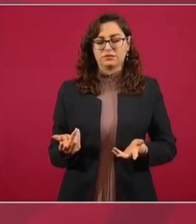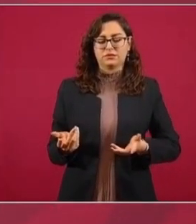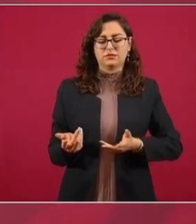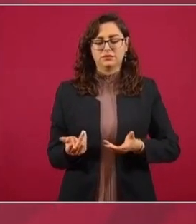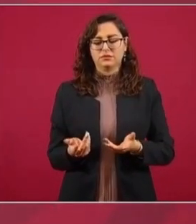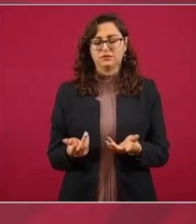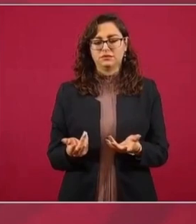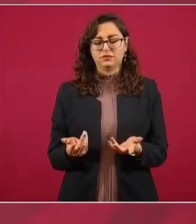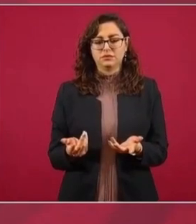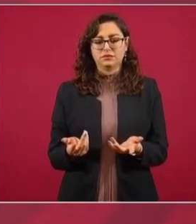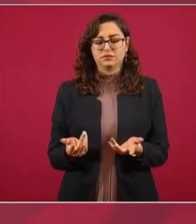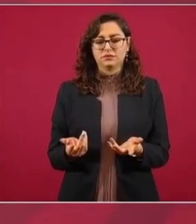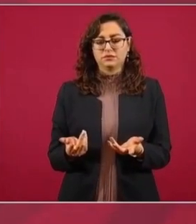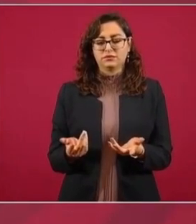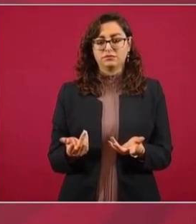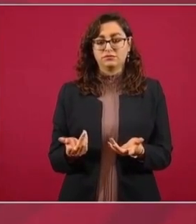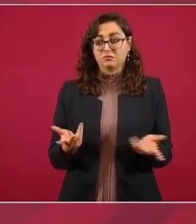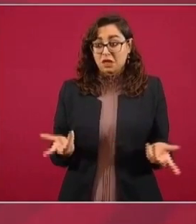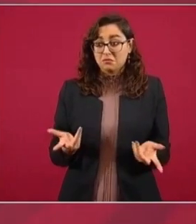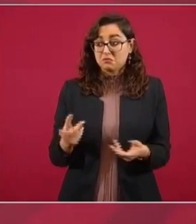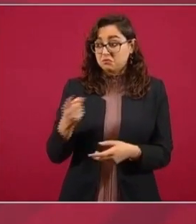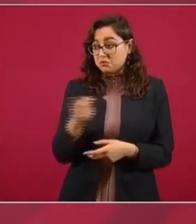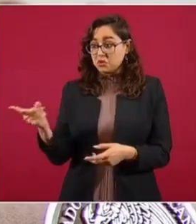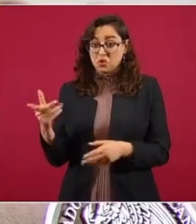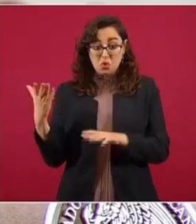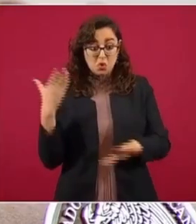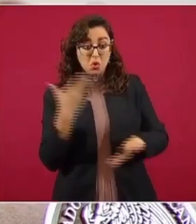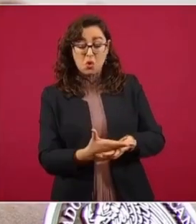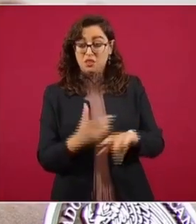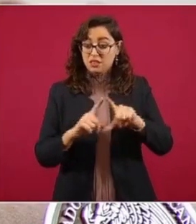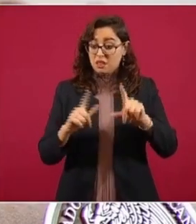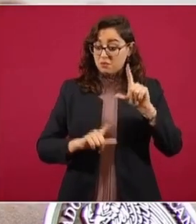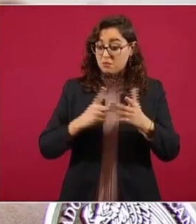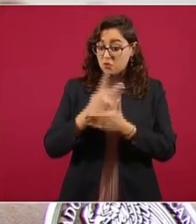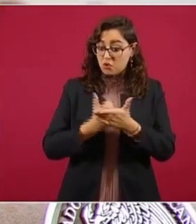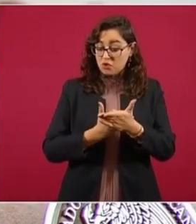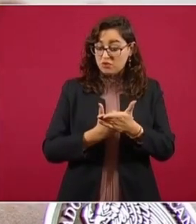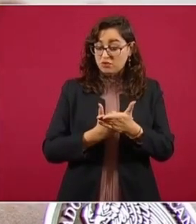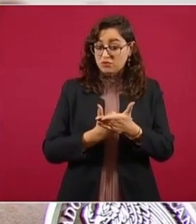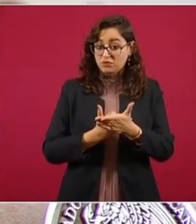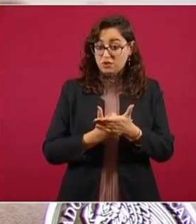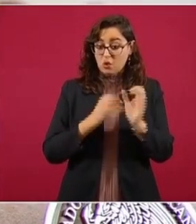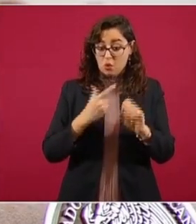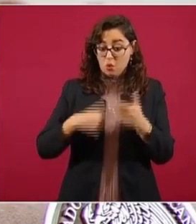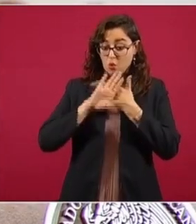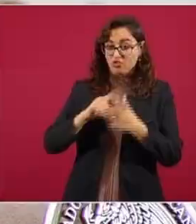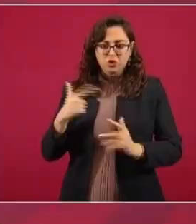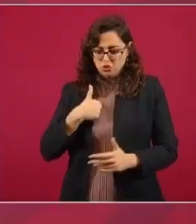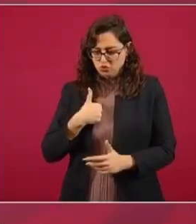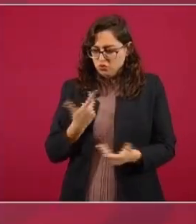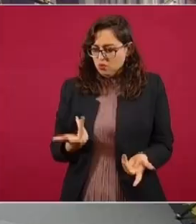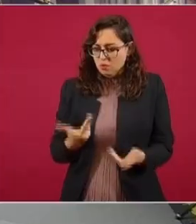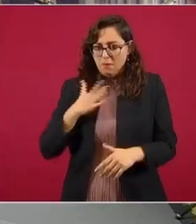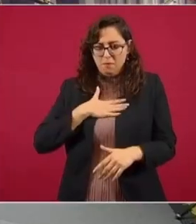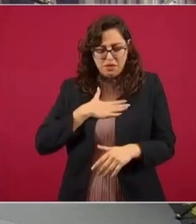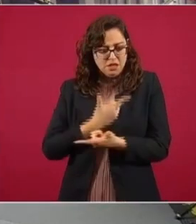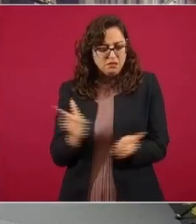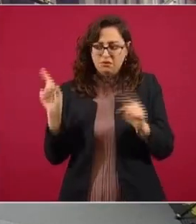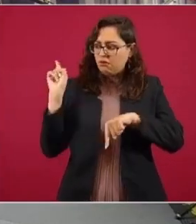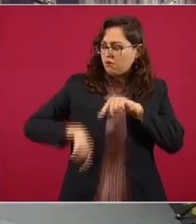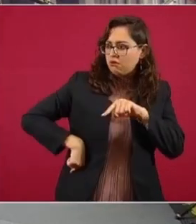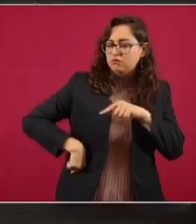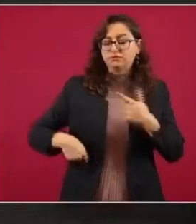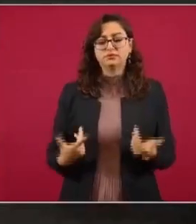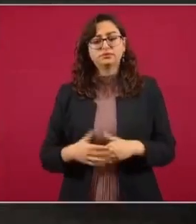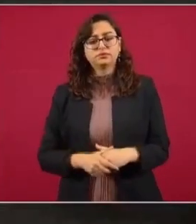proyecto que represento, inclusive en contra de mi persona. ¿Va a responder de alguna